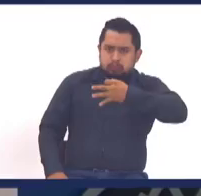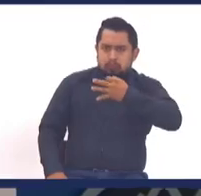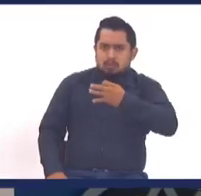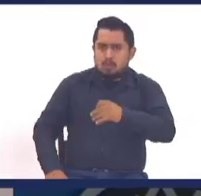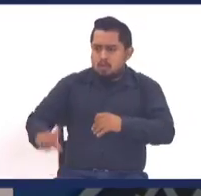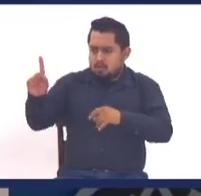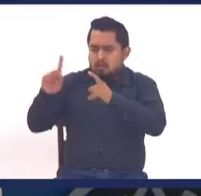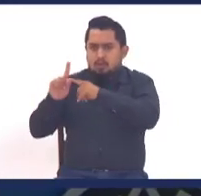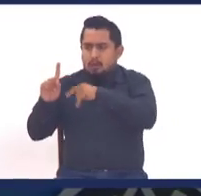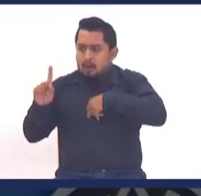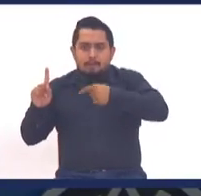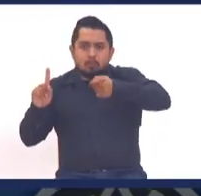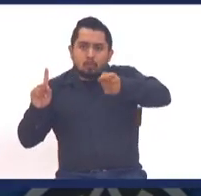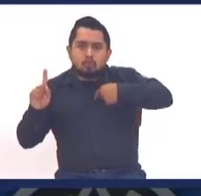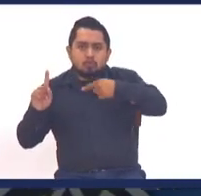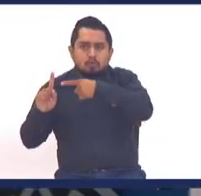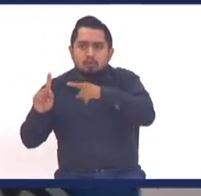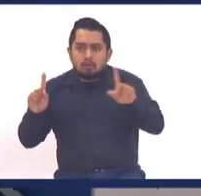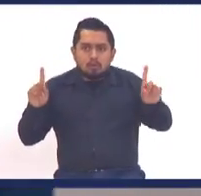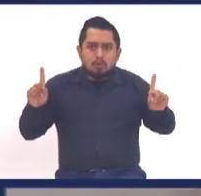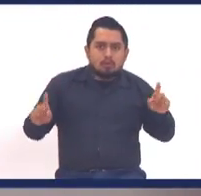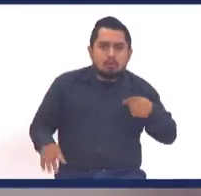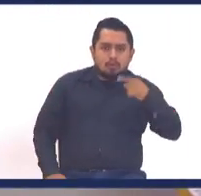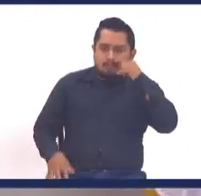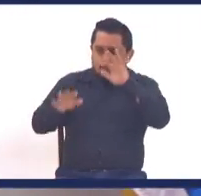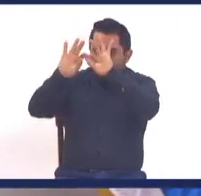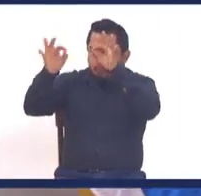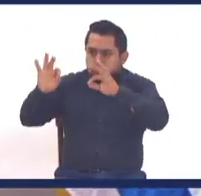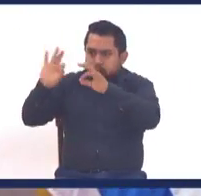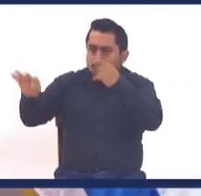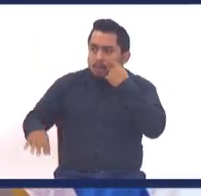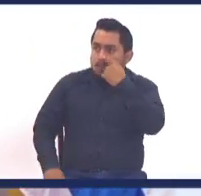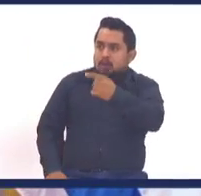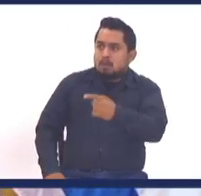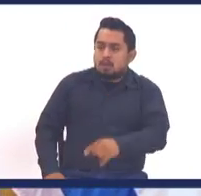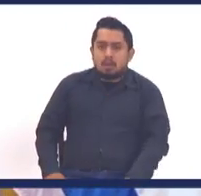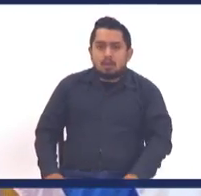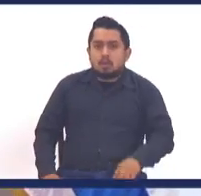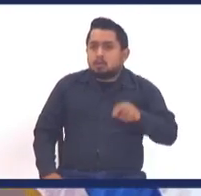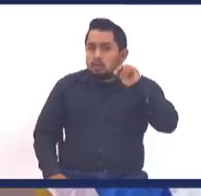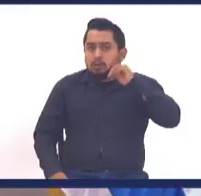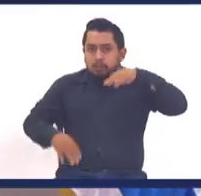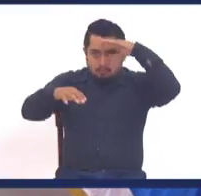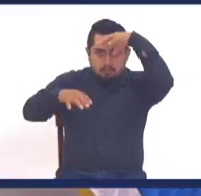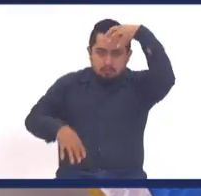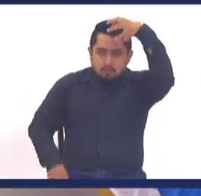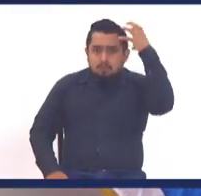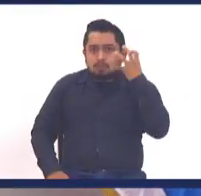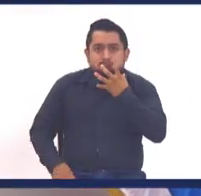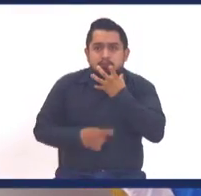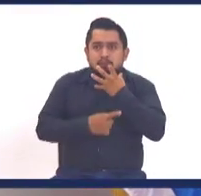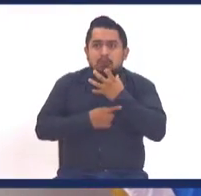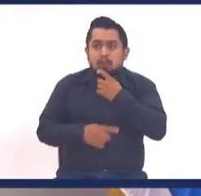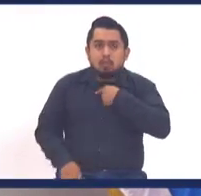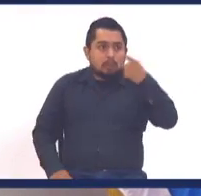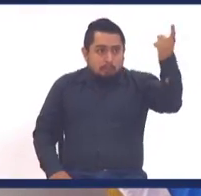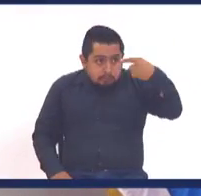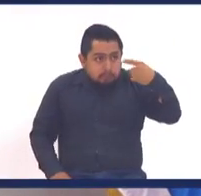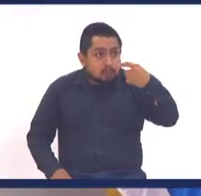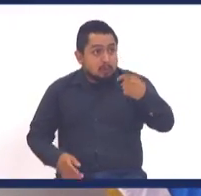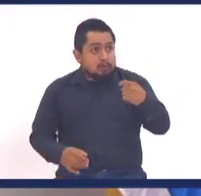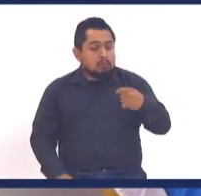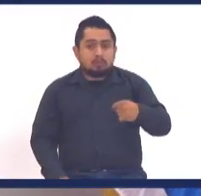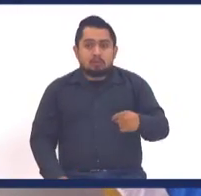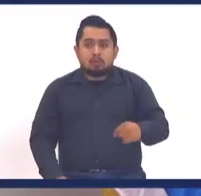es que le diga quién manda. A mí me aflige leer el Twitter, porque cada vez que leo el Twitter y se ha hablado el señor presidente, siento que me está dando una orden.